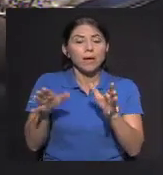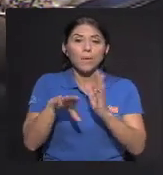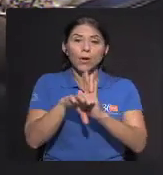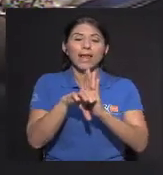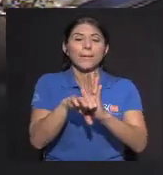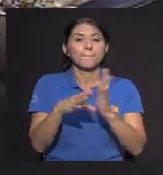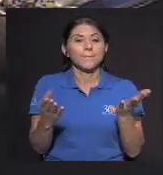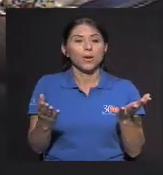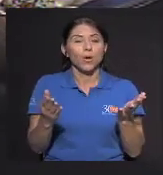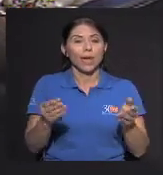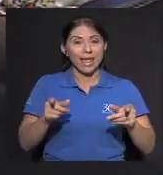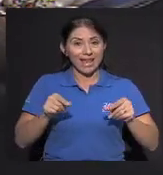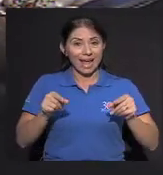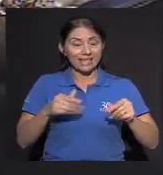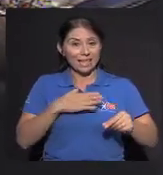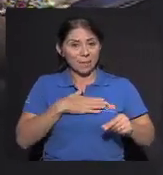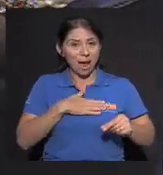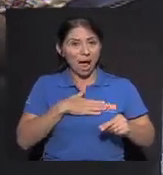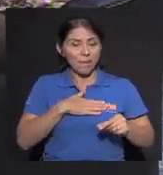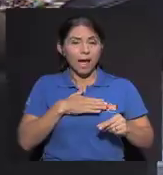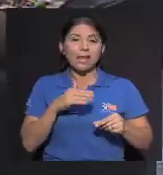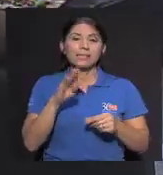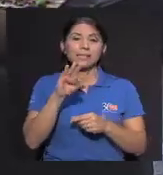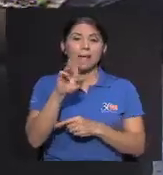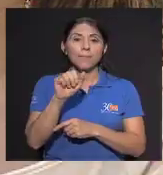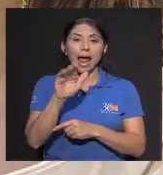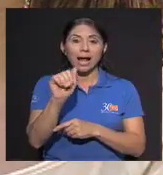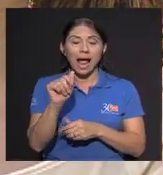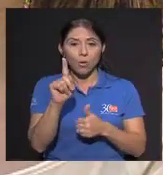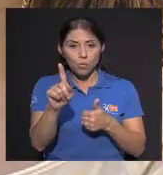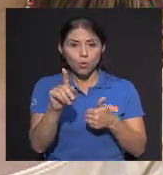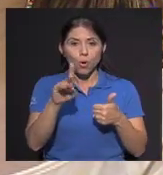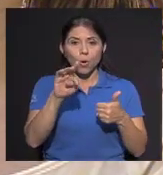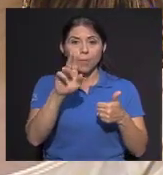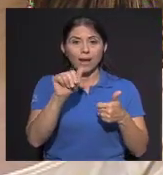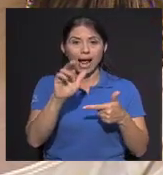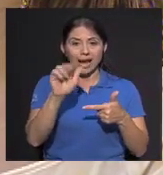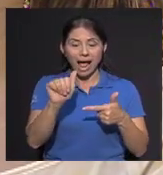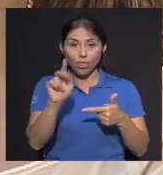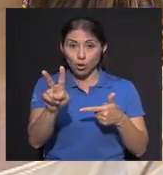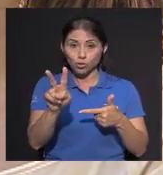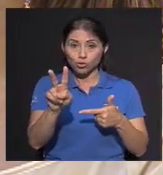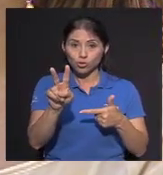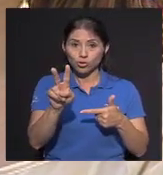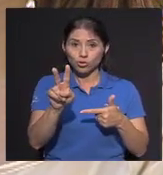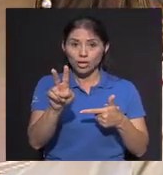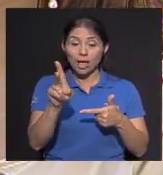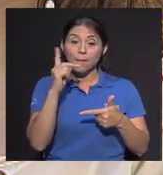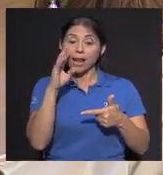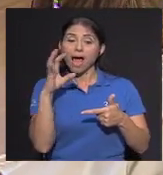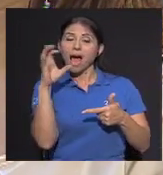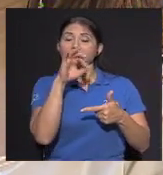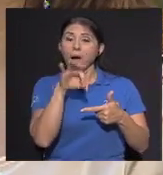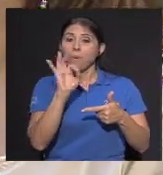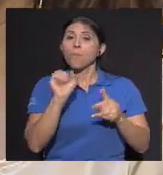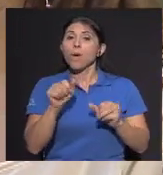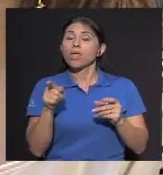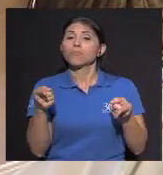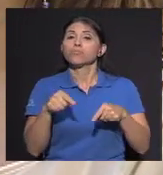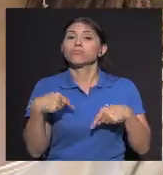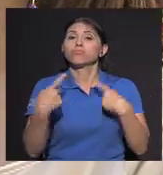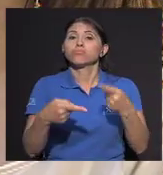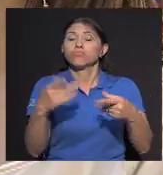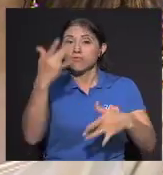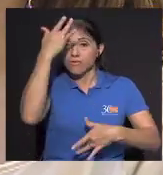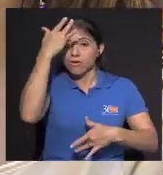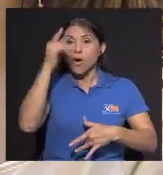a determinar Por ejemplo, en cáncer de mama Tenemos el BRCA1 y el BRCA2 Que una famosa actriz Se acaba de hacer la